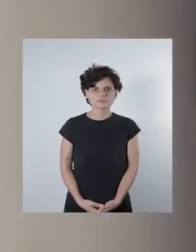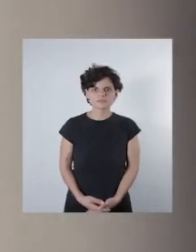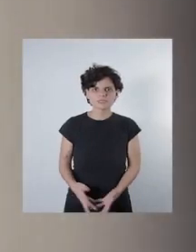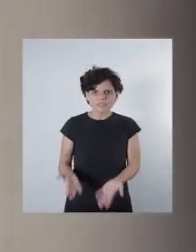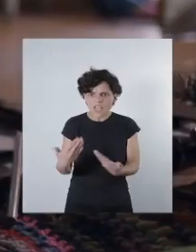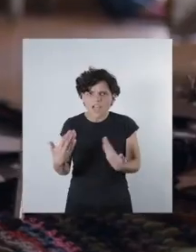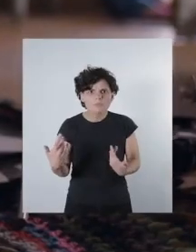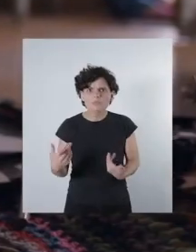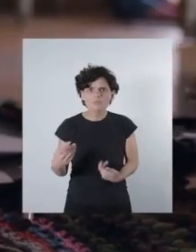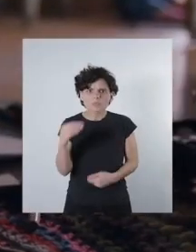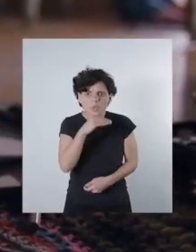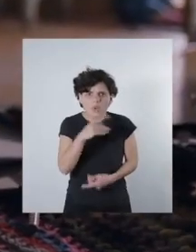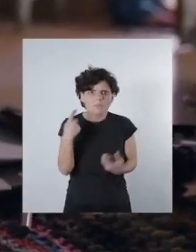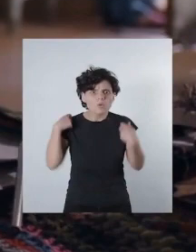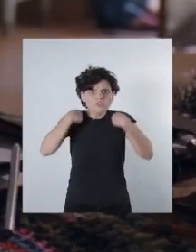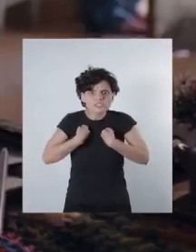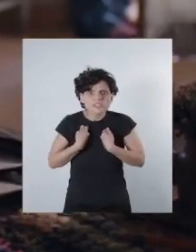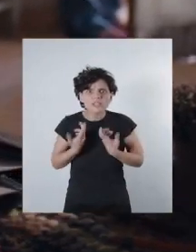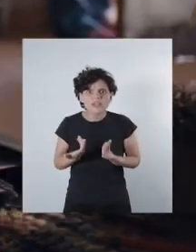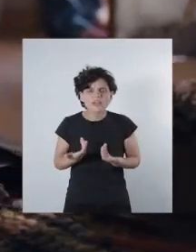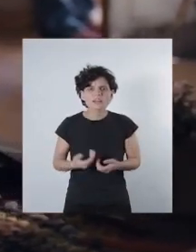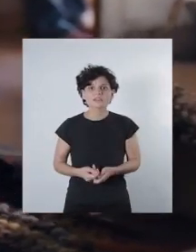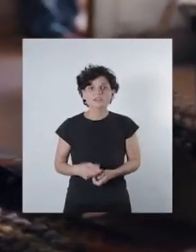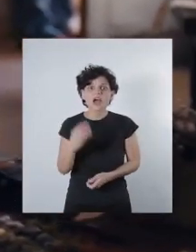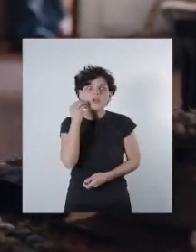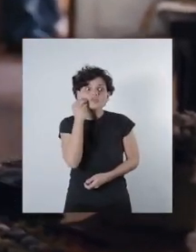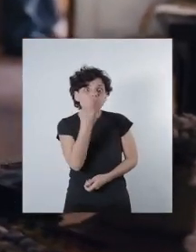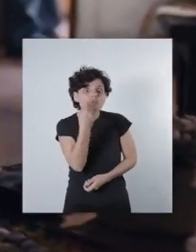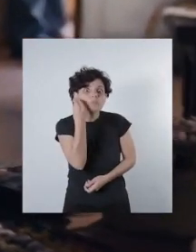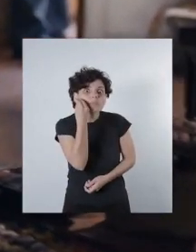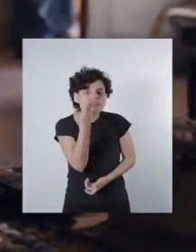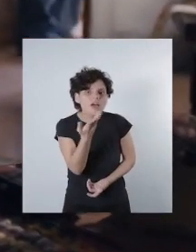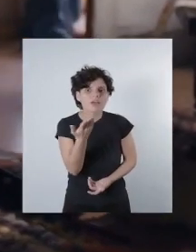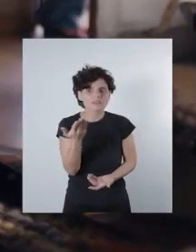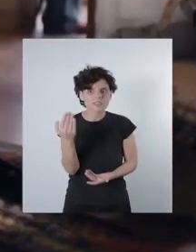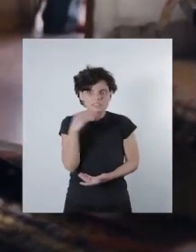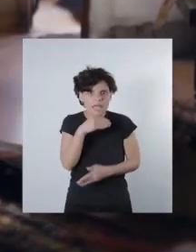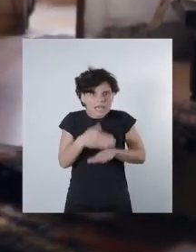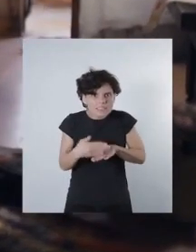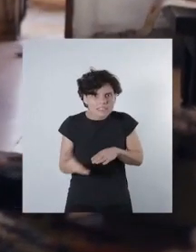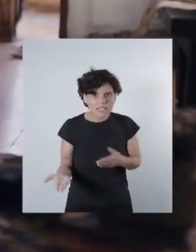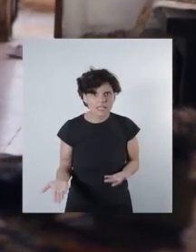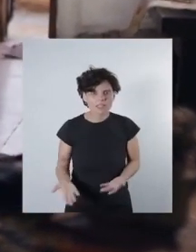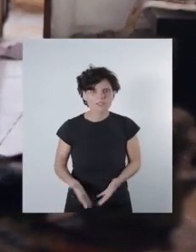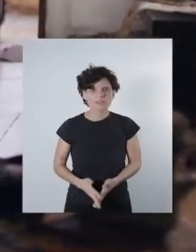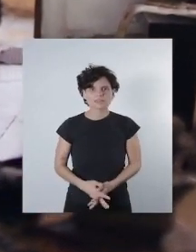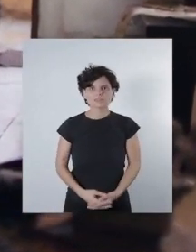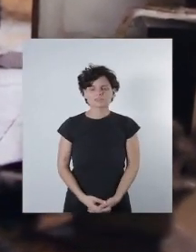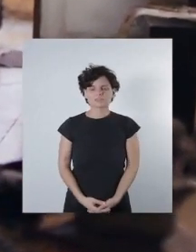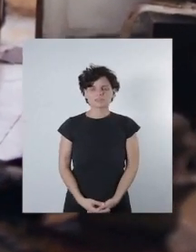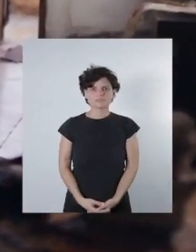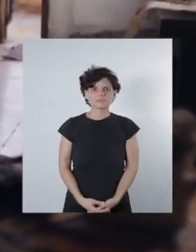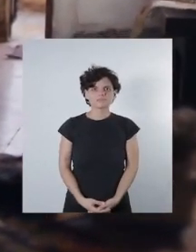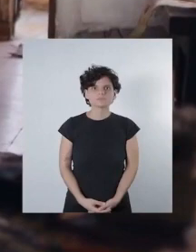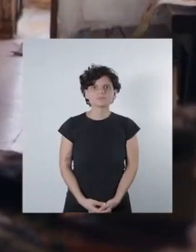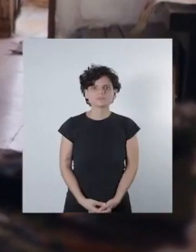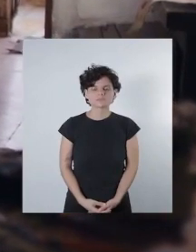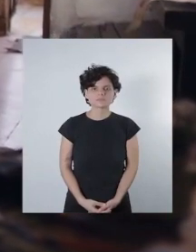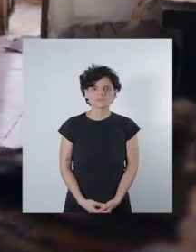Ya, pues, mi yaray. ¡La mochila! Despídase de su chuchu que estamos atrasados. Ya. Venga, mi amor.